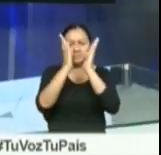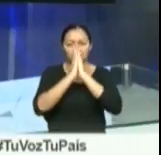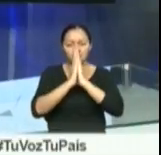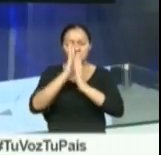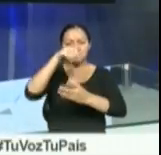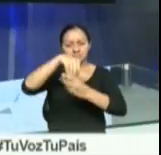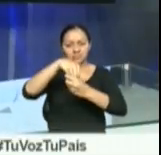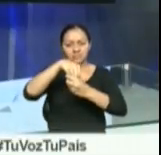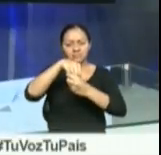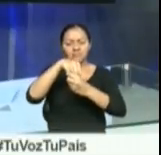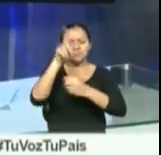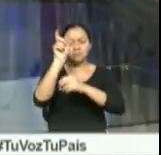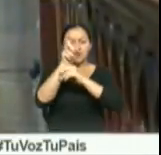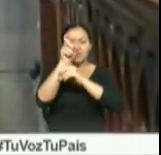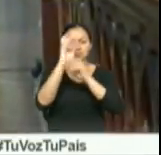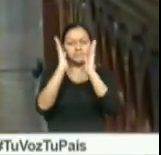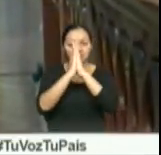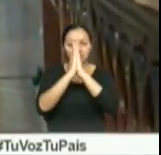de la Catedral de Quito.